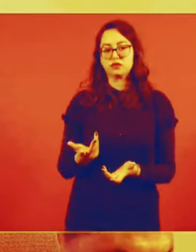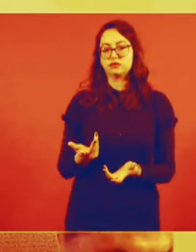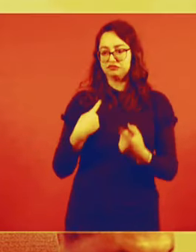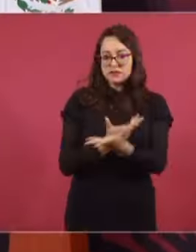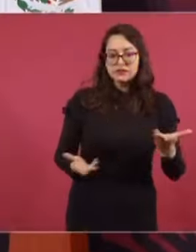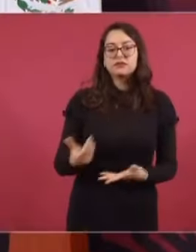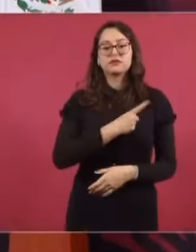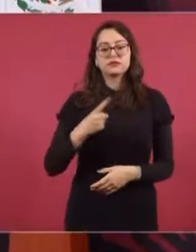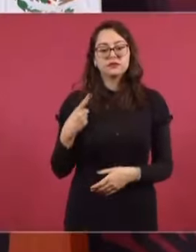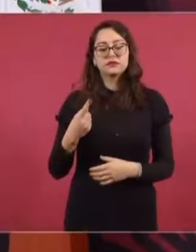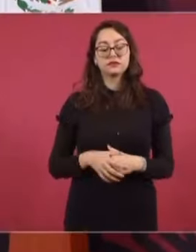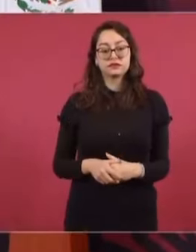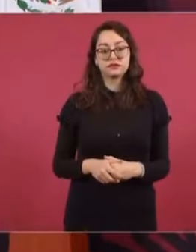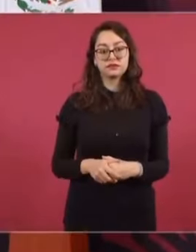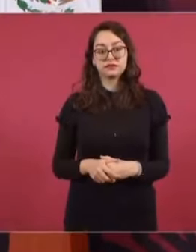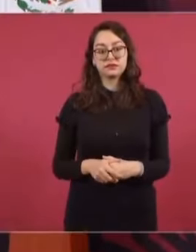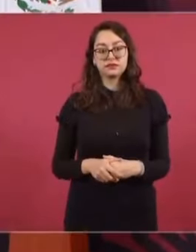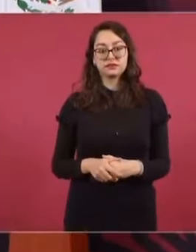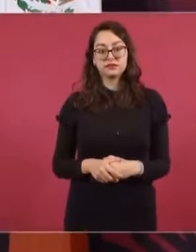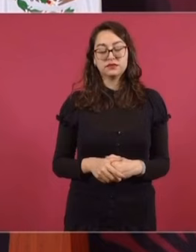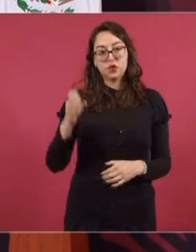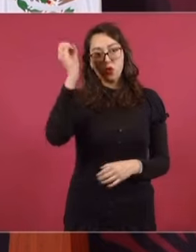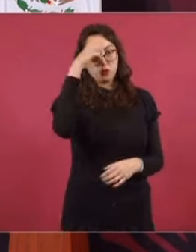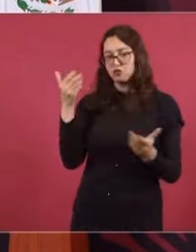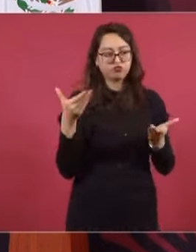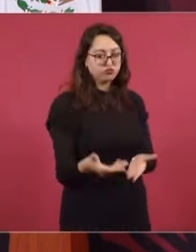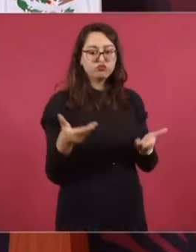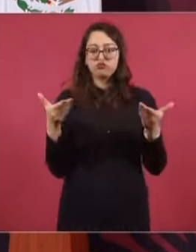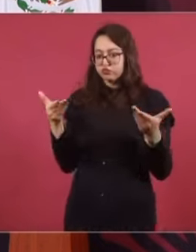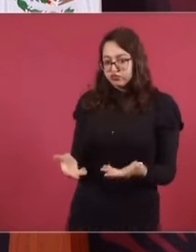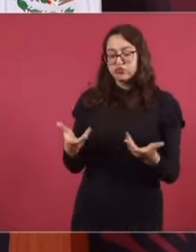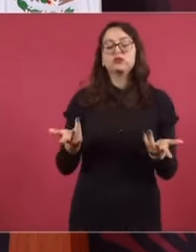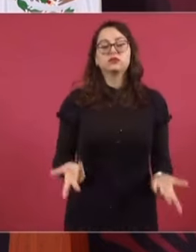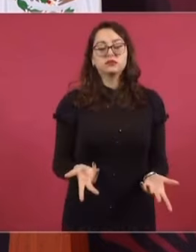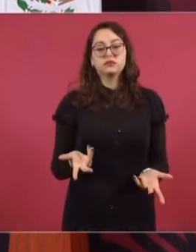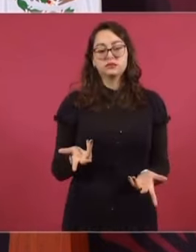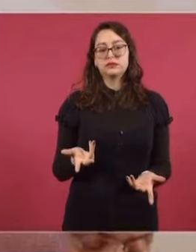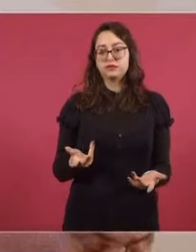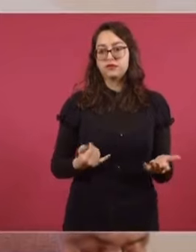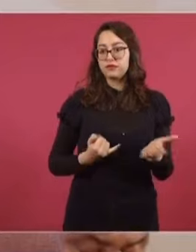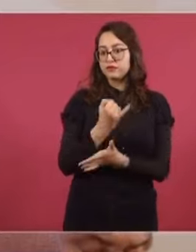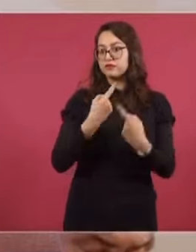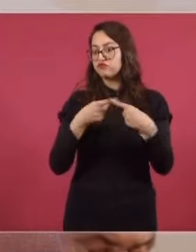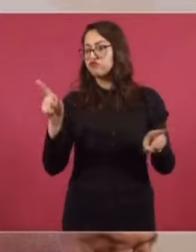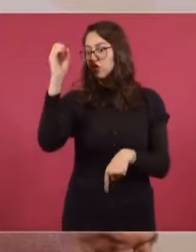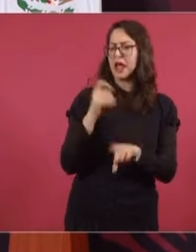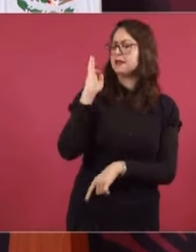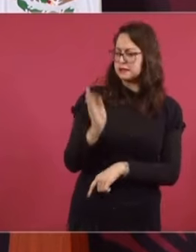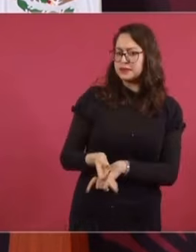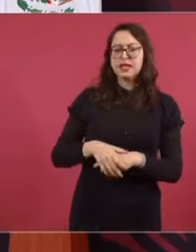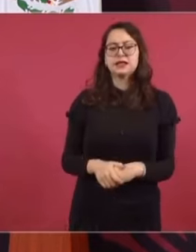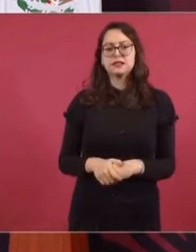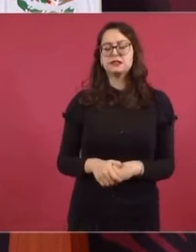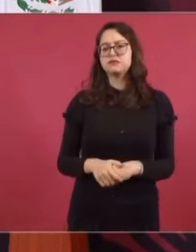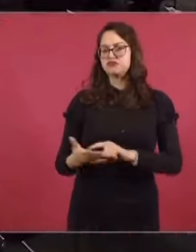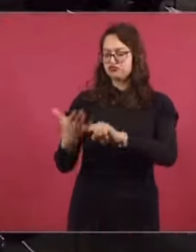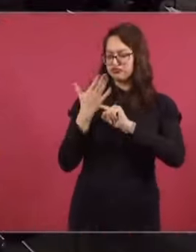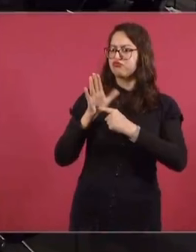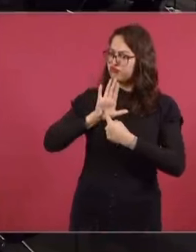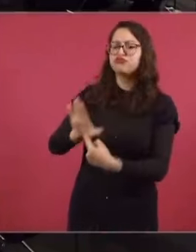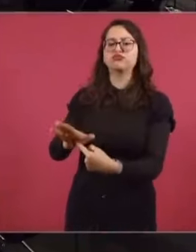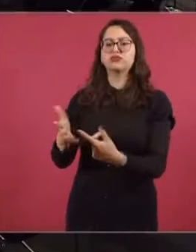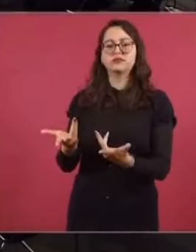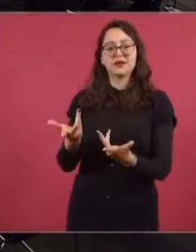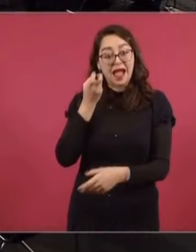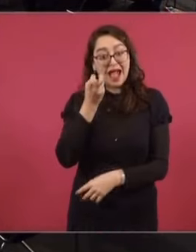haya debates, y que distintos puntos de vista, y se garantice el derecho a disentir, y que haya crítica y réplica. Eso